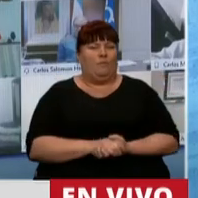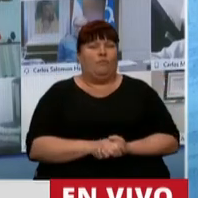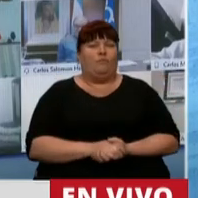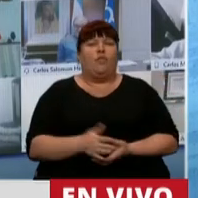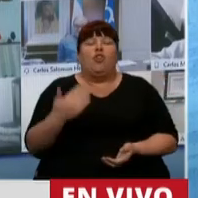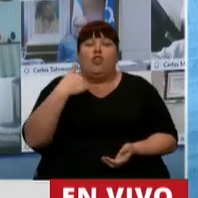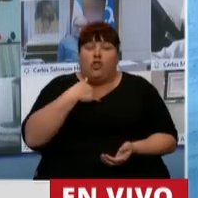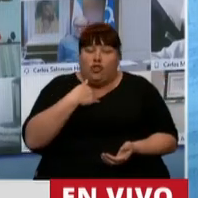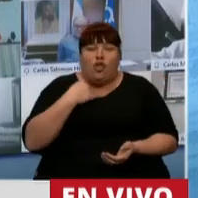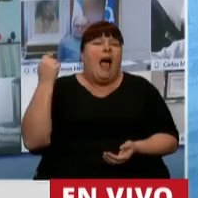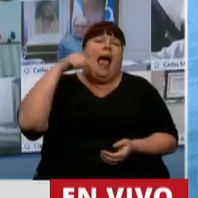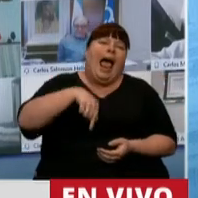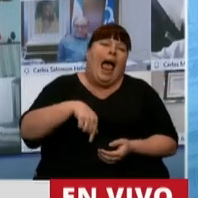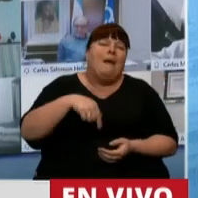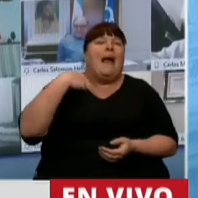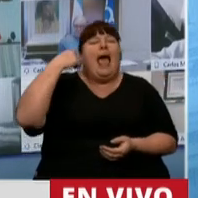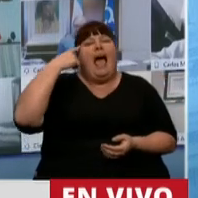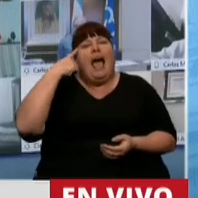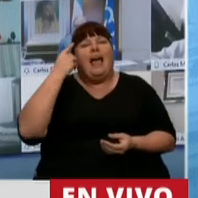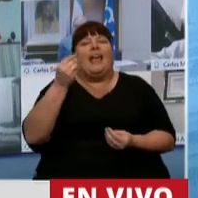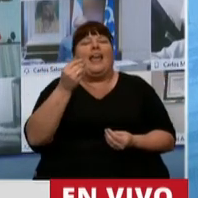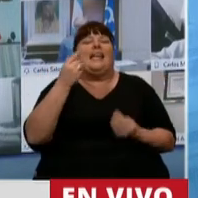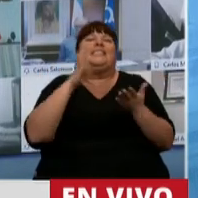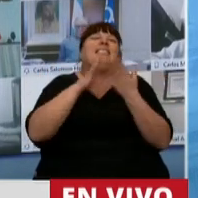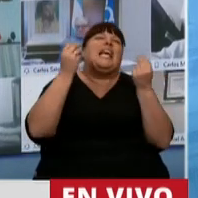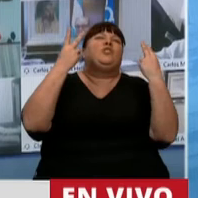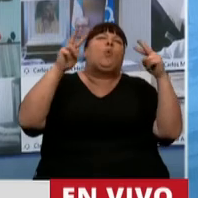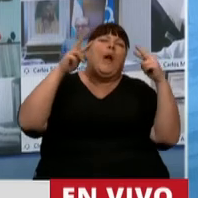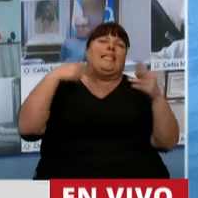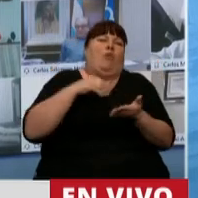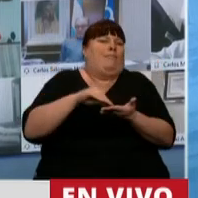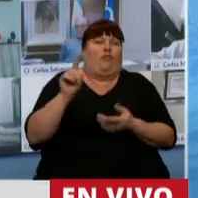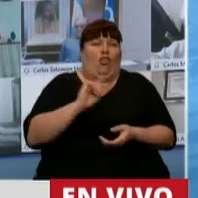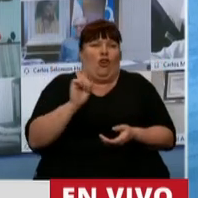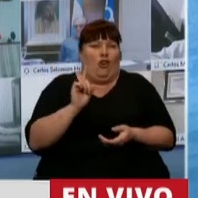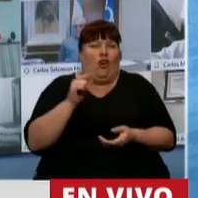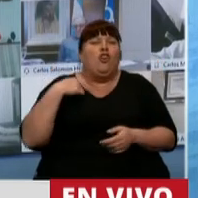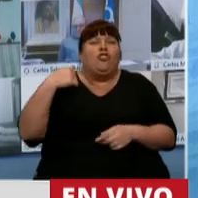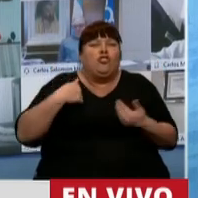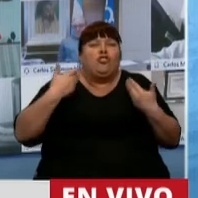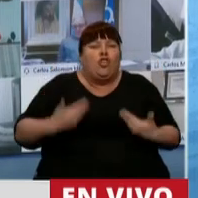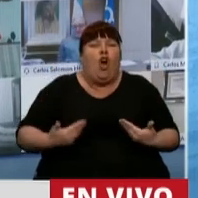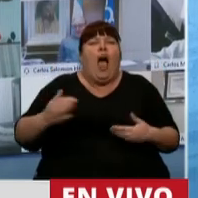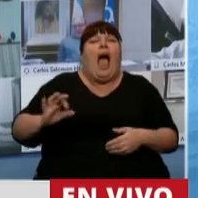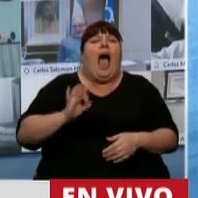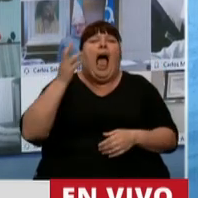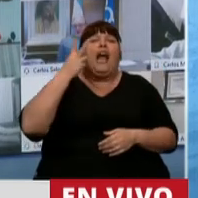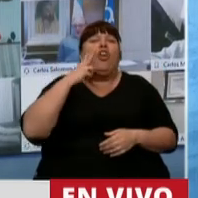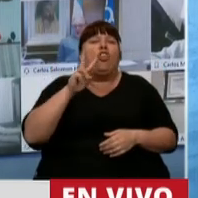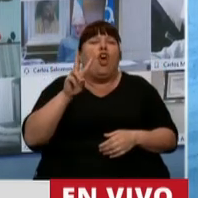no vine a interpretar lo que era el turismo como un diputado yo soy un hombre que en el año